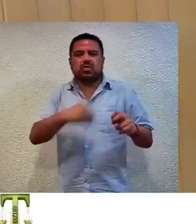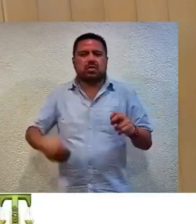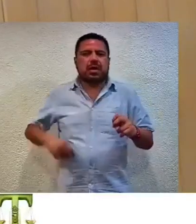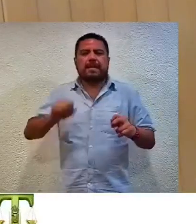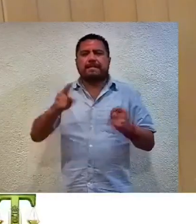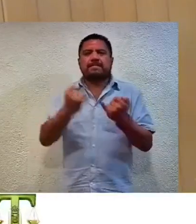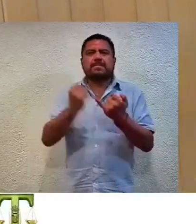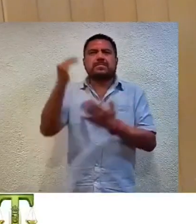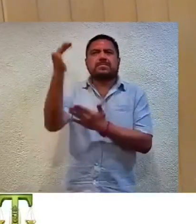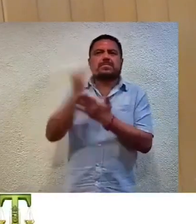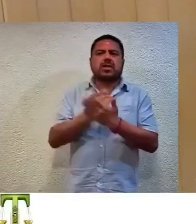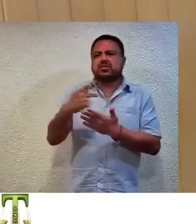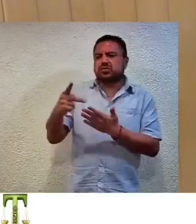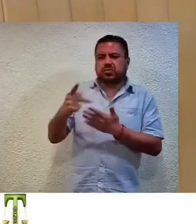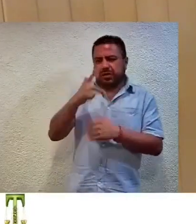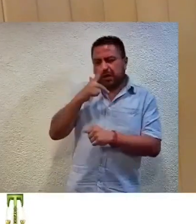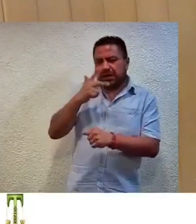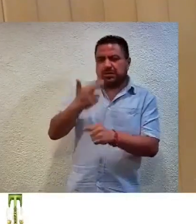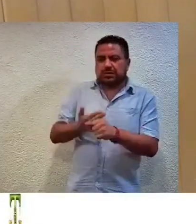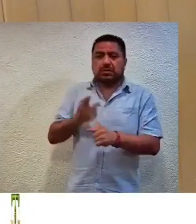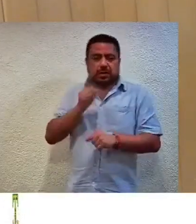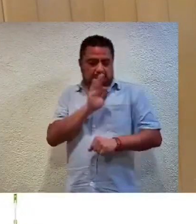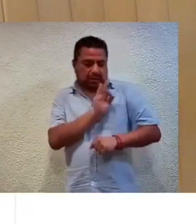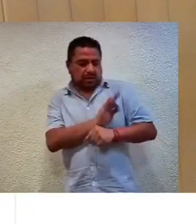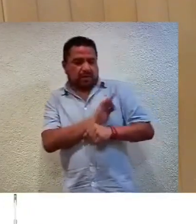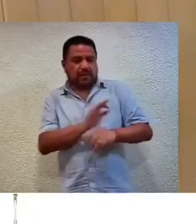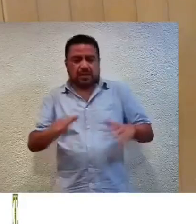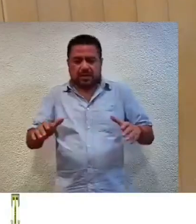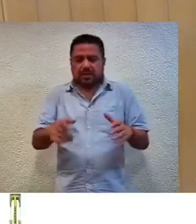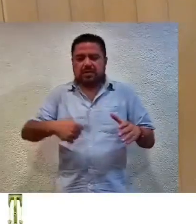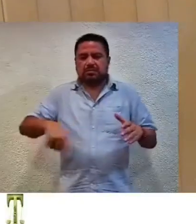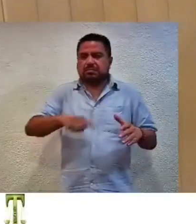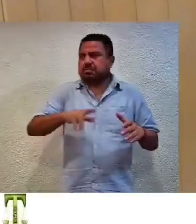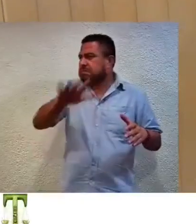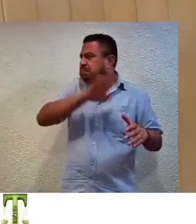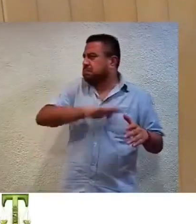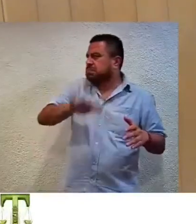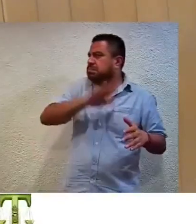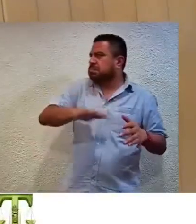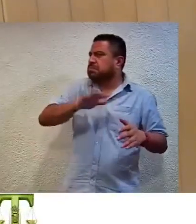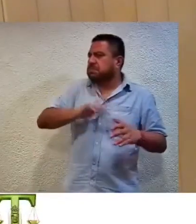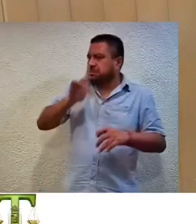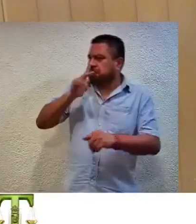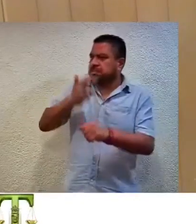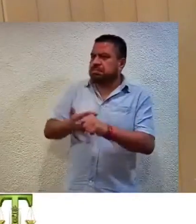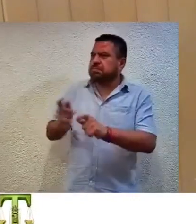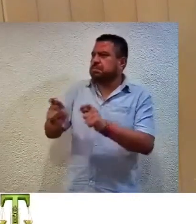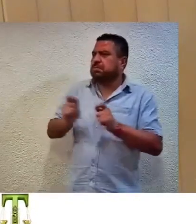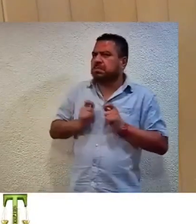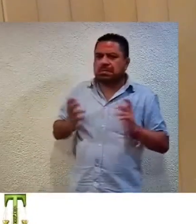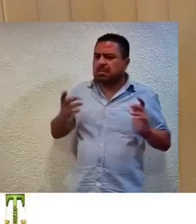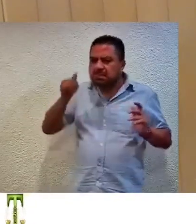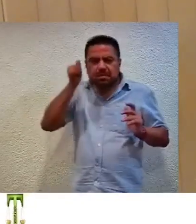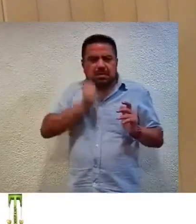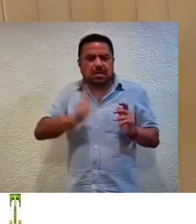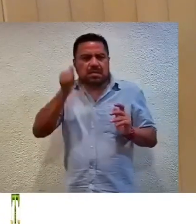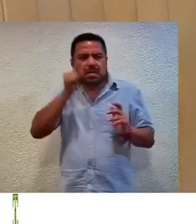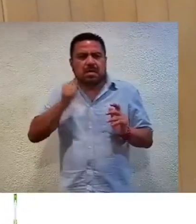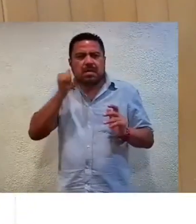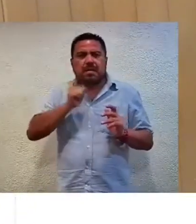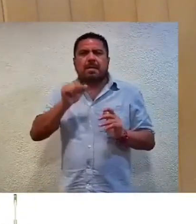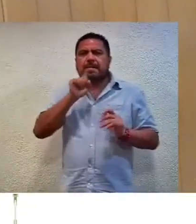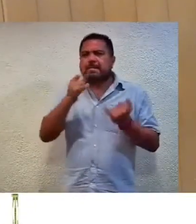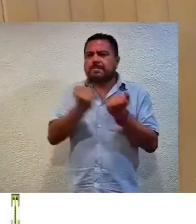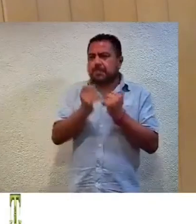disminuir sus funciones. En su defensa los denunciados negaron los hechos atribuidos aduciendo que siempre han actuado con